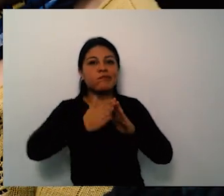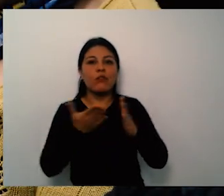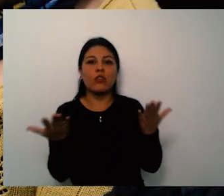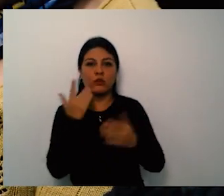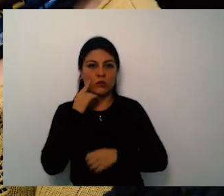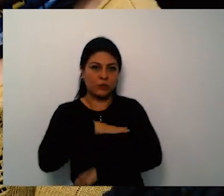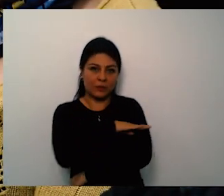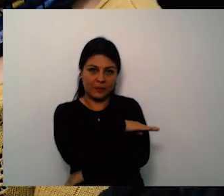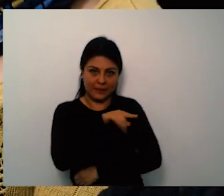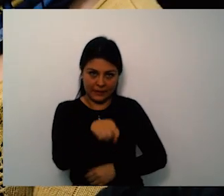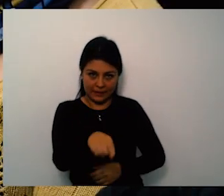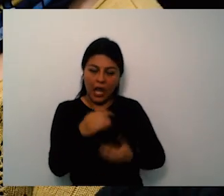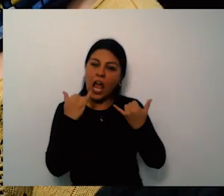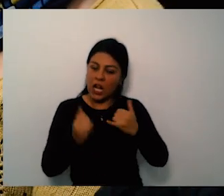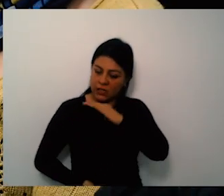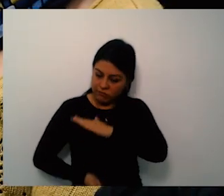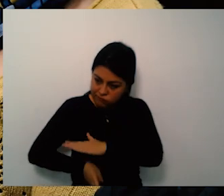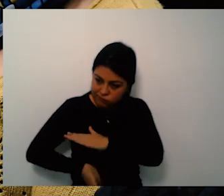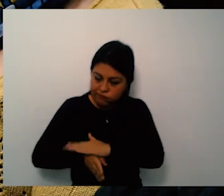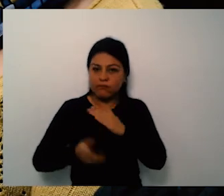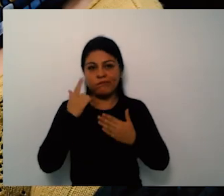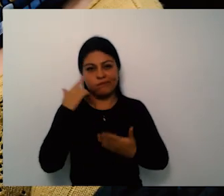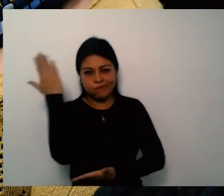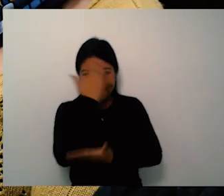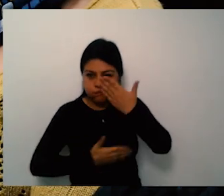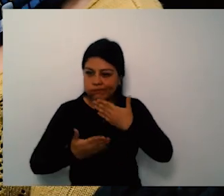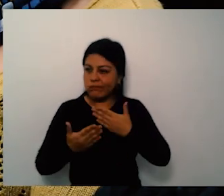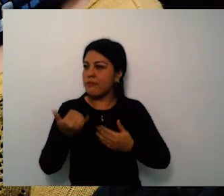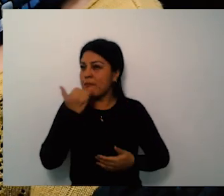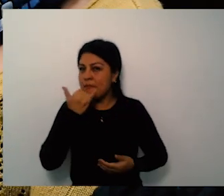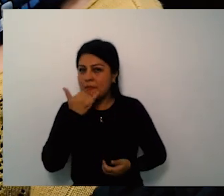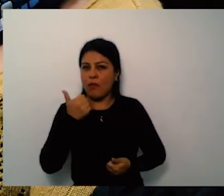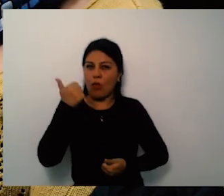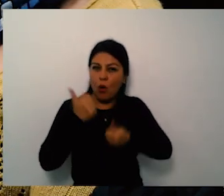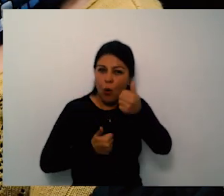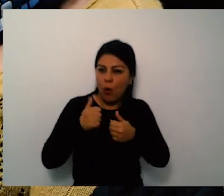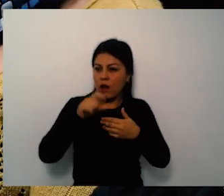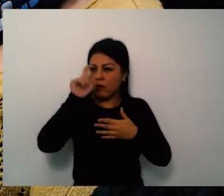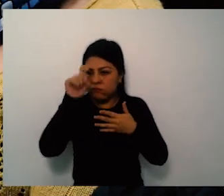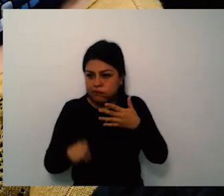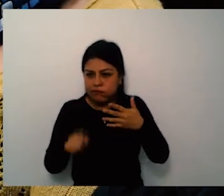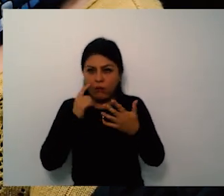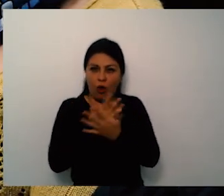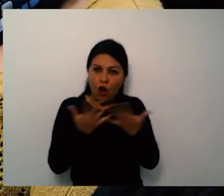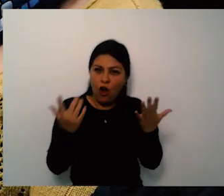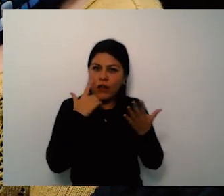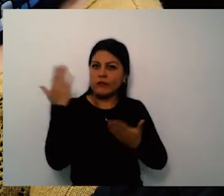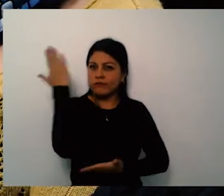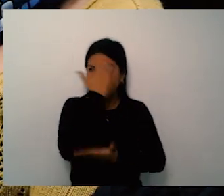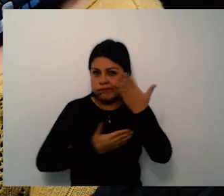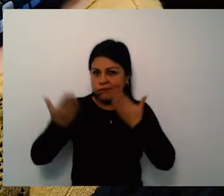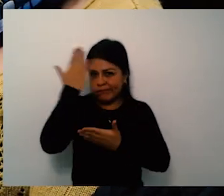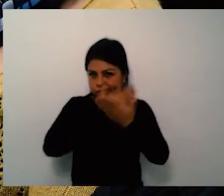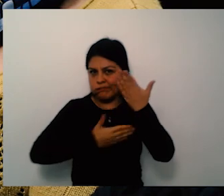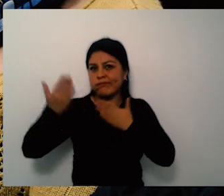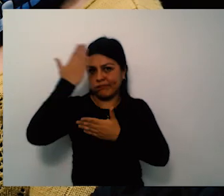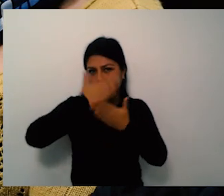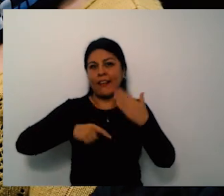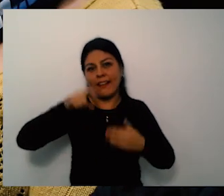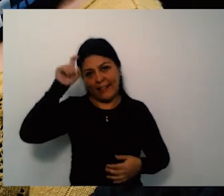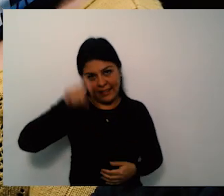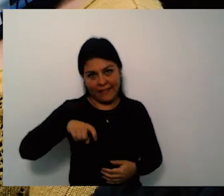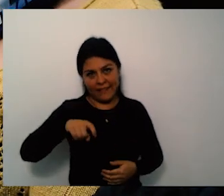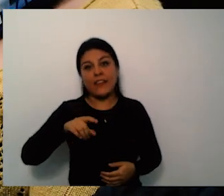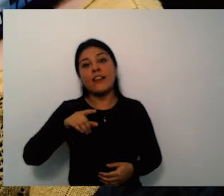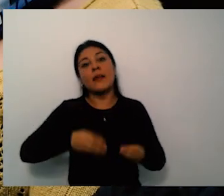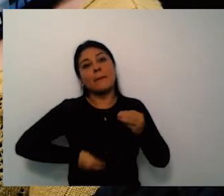desde hace tres días comenzamos a ubicar con capital salud para que se haga la atención mientras logramos lo que